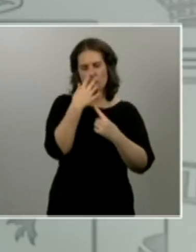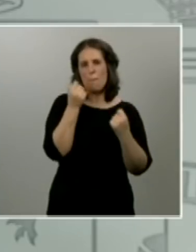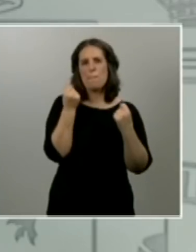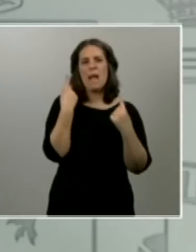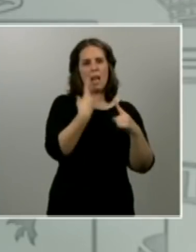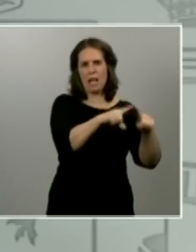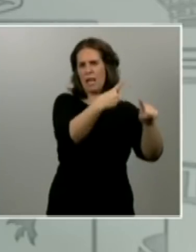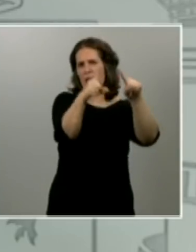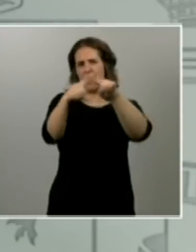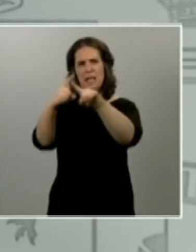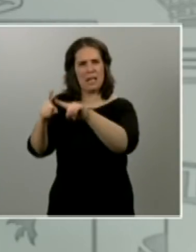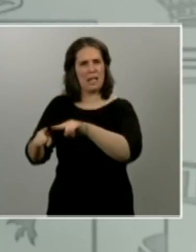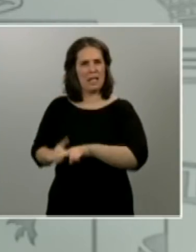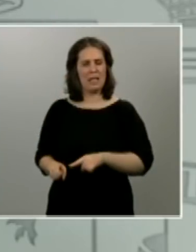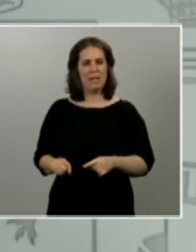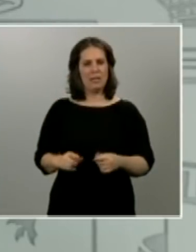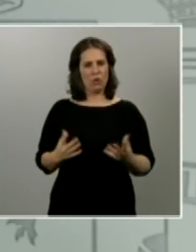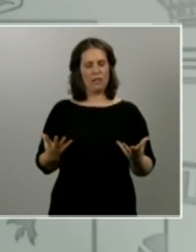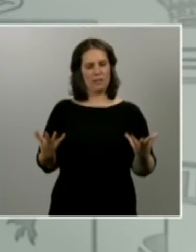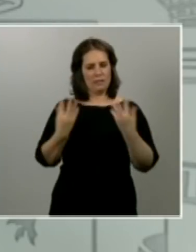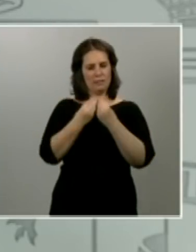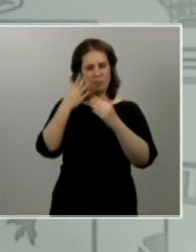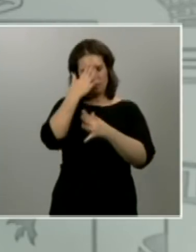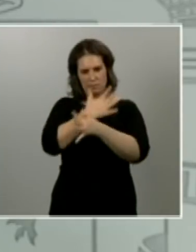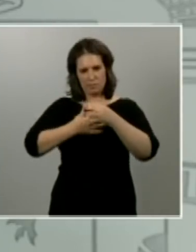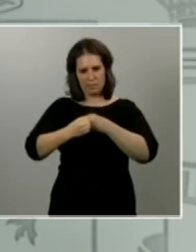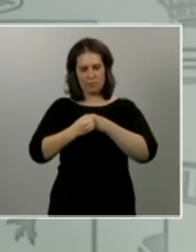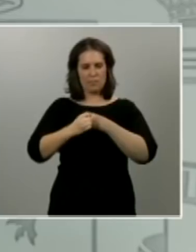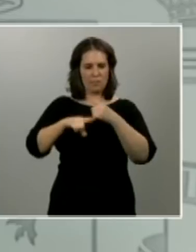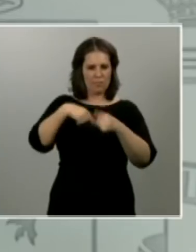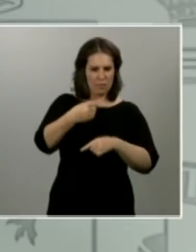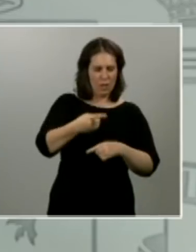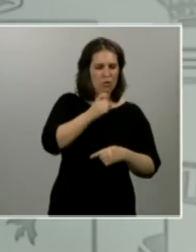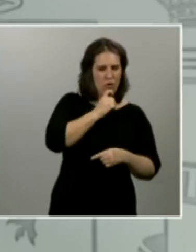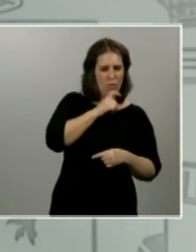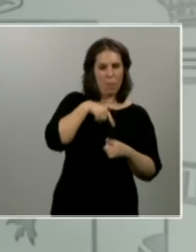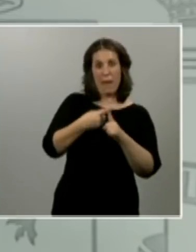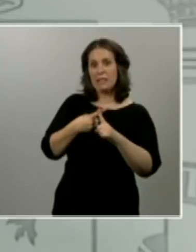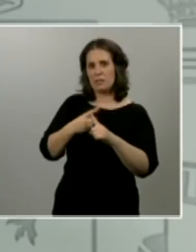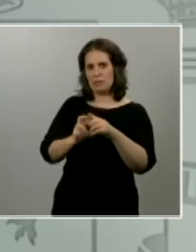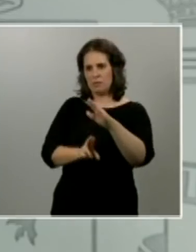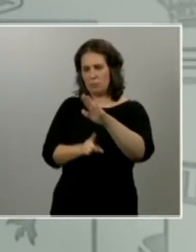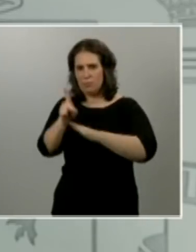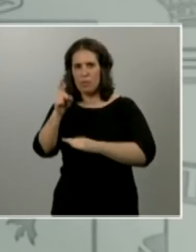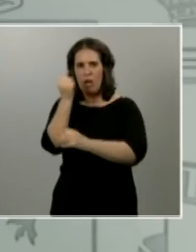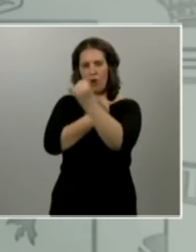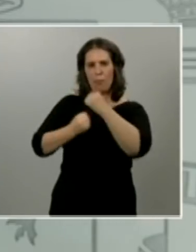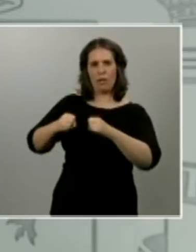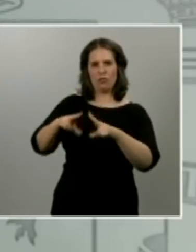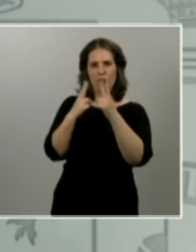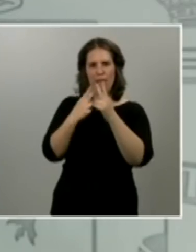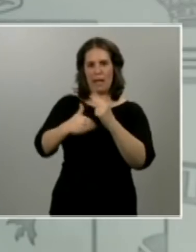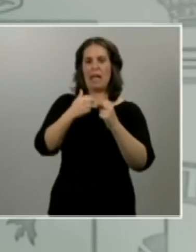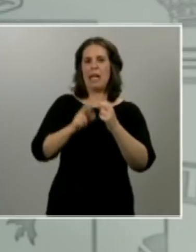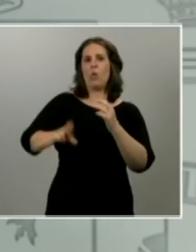a recuperar una cierta normalidad económica y laboral en nuestro país por tanto creo que es muy precipitado responder a